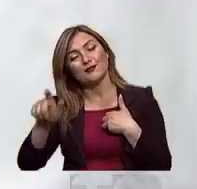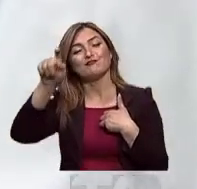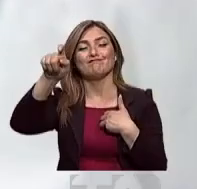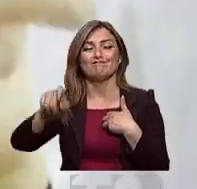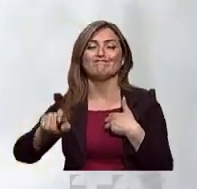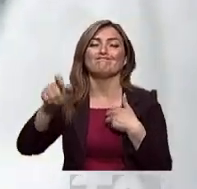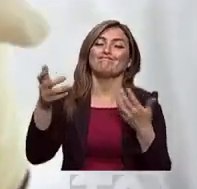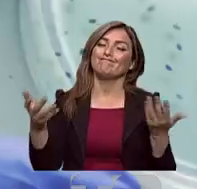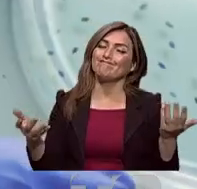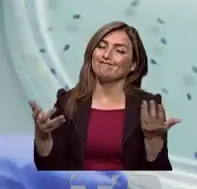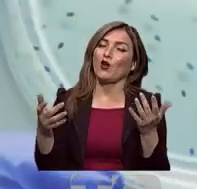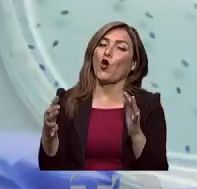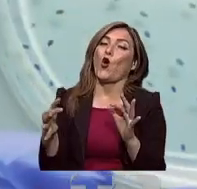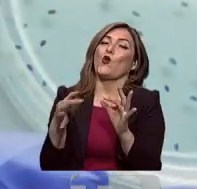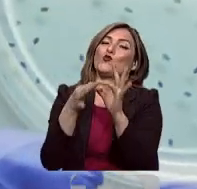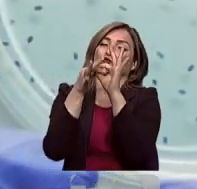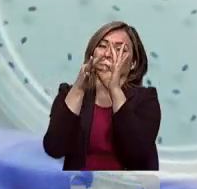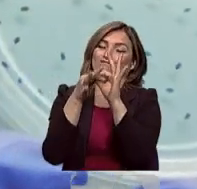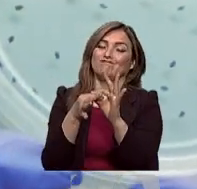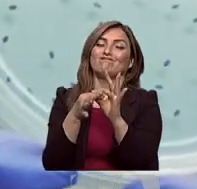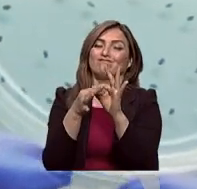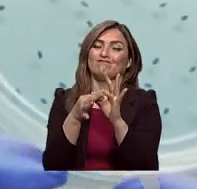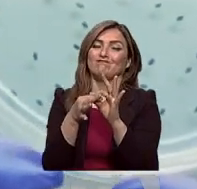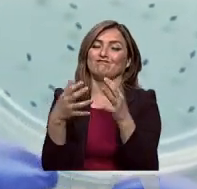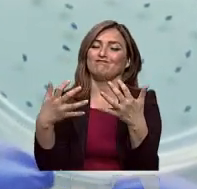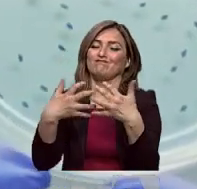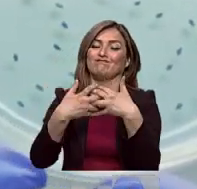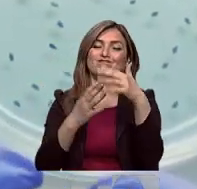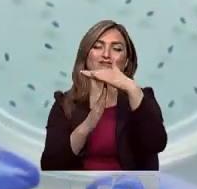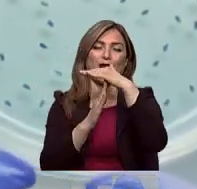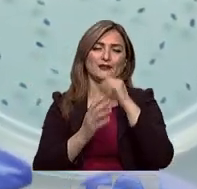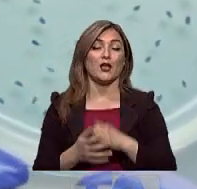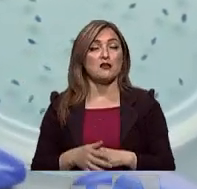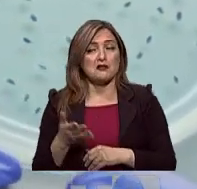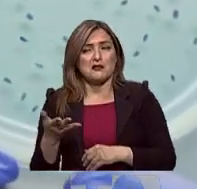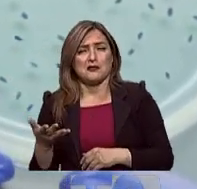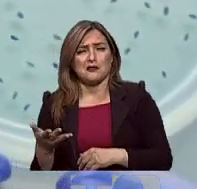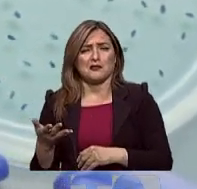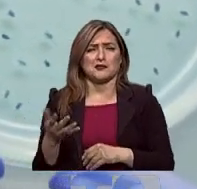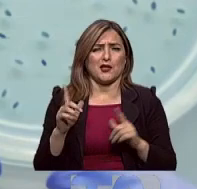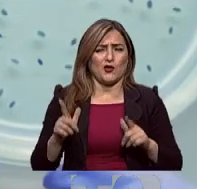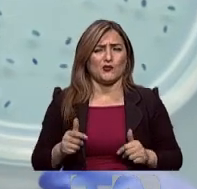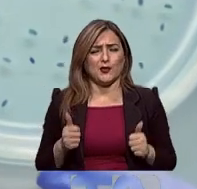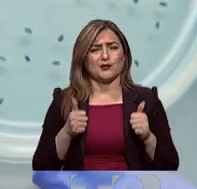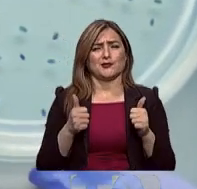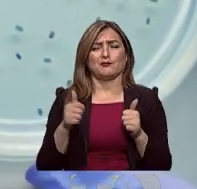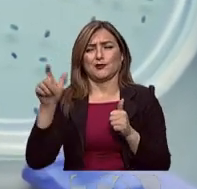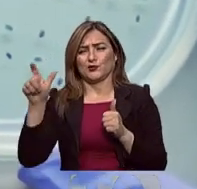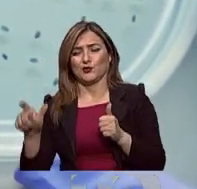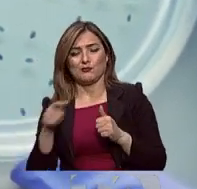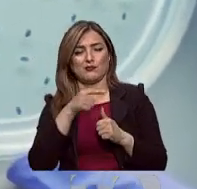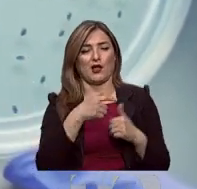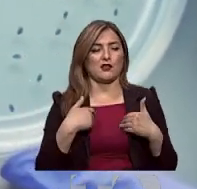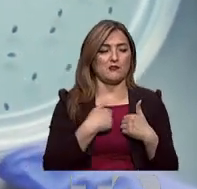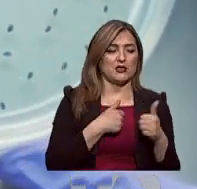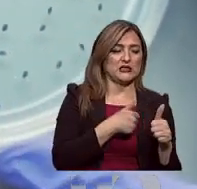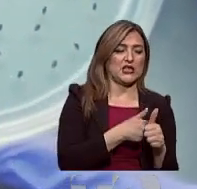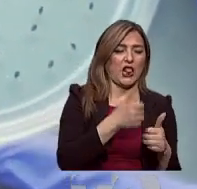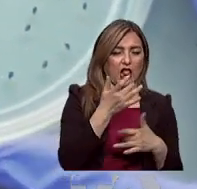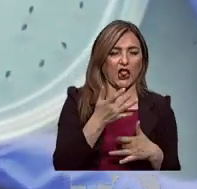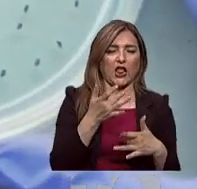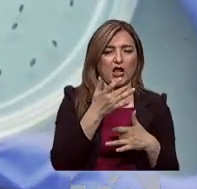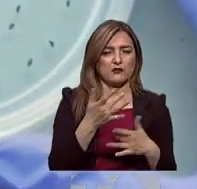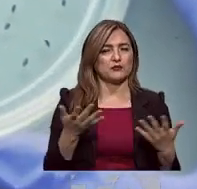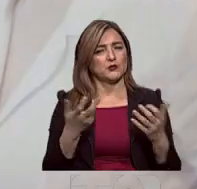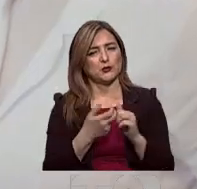necesitan tener una conexión que sea muy armónica. No podemos hablar de una buena salud de los seres humanos si usted vive cerca de un